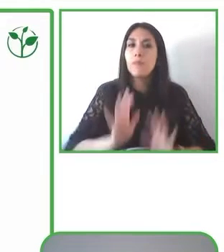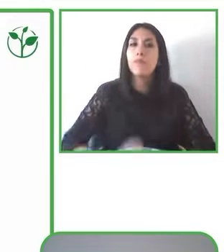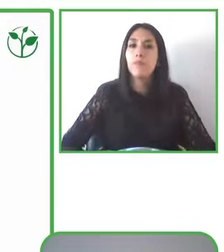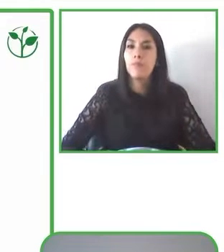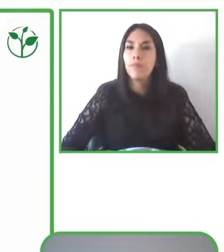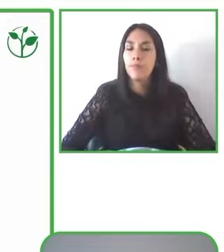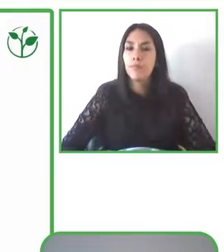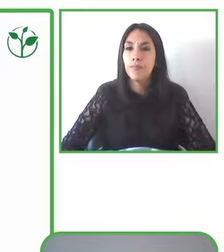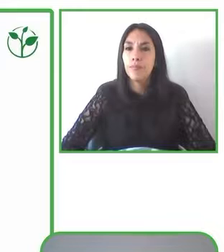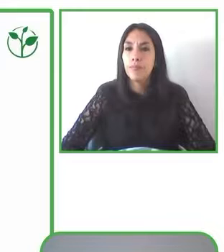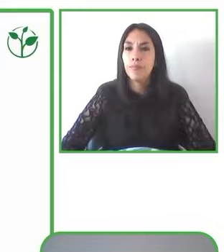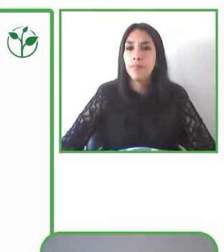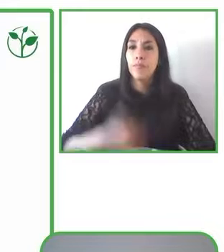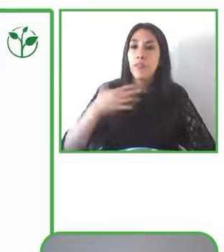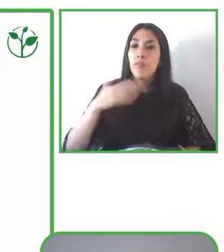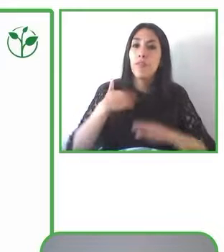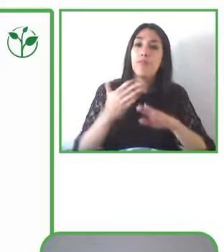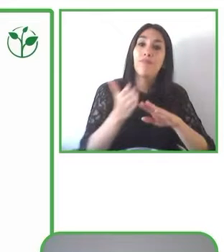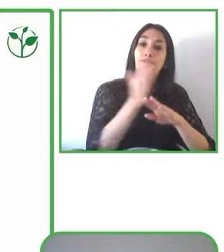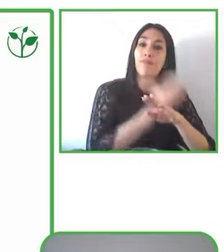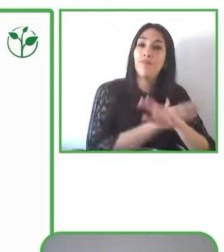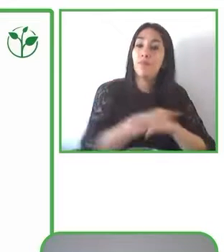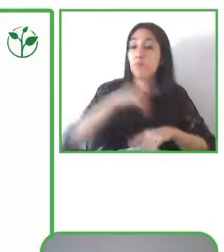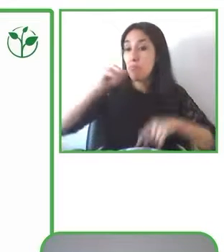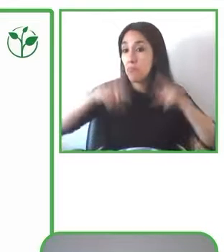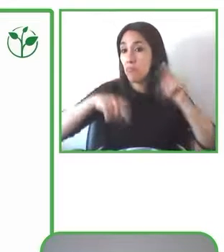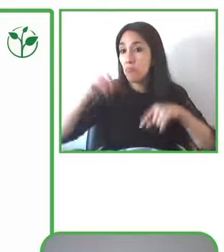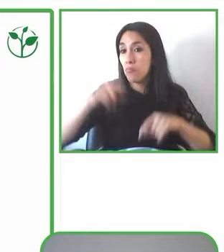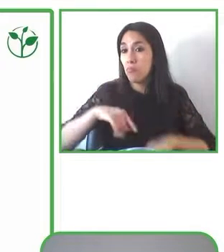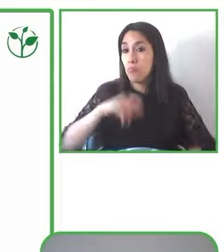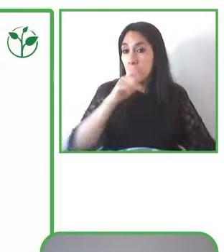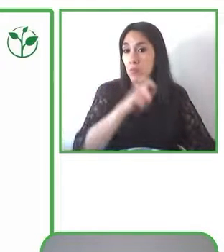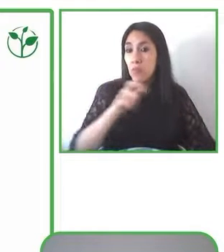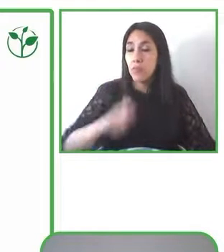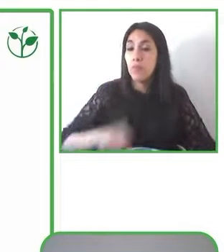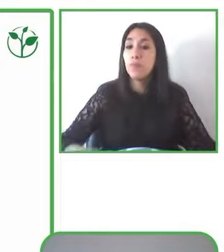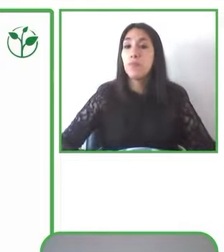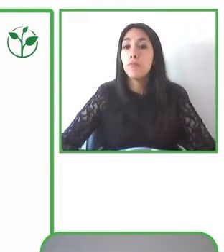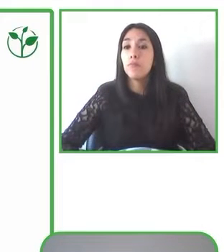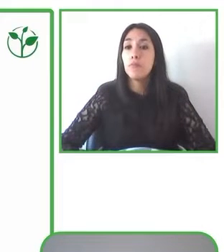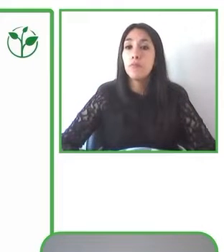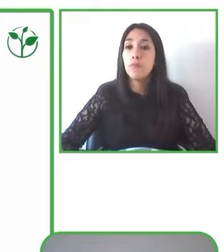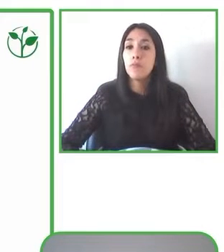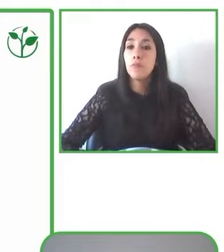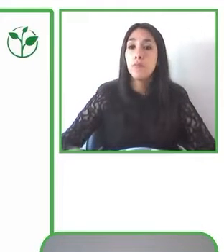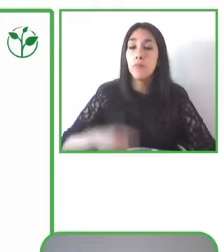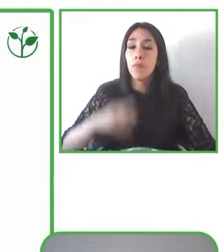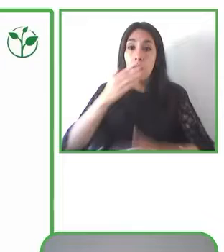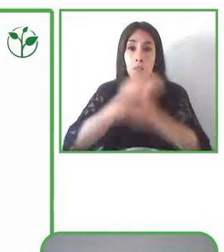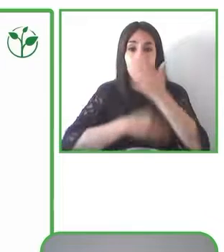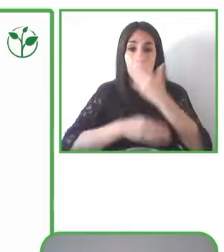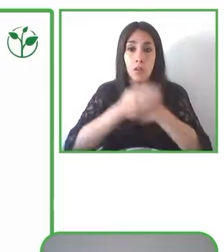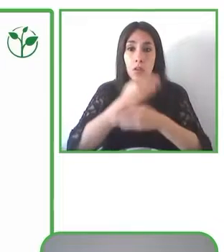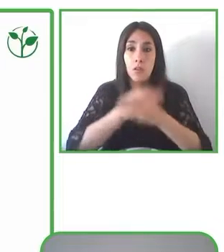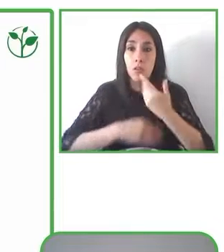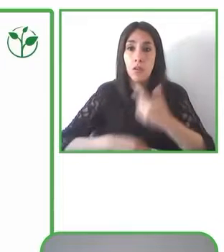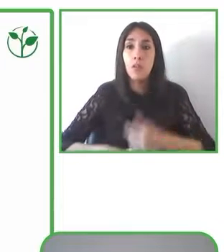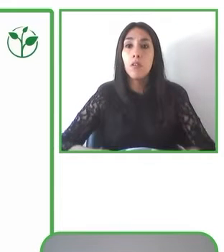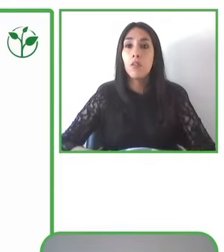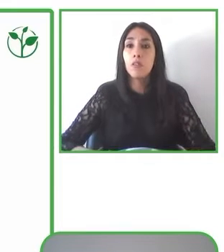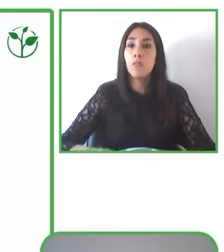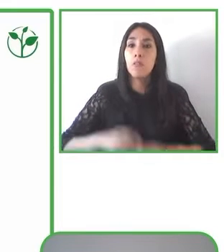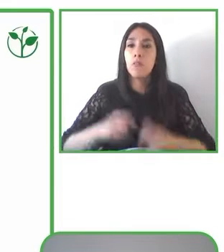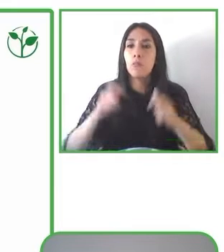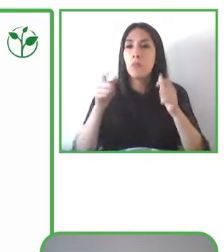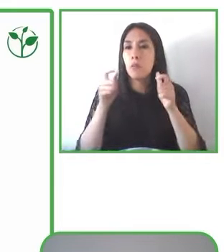visualizan esta línea con puntitos como una barra de chocolate. Entonces, uno le dice, bájate la